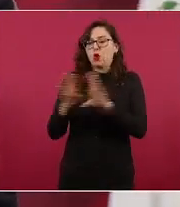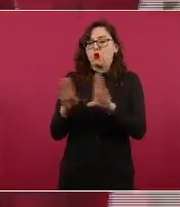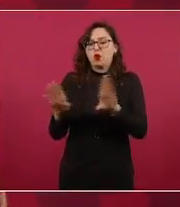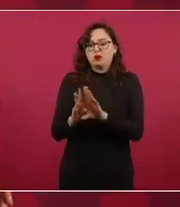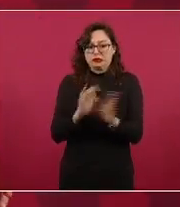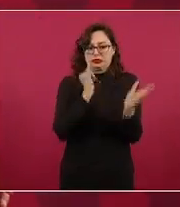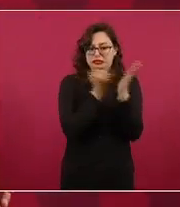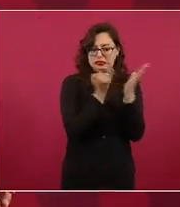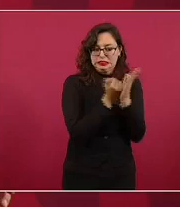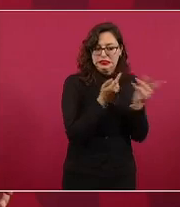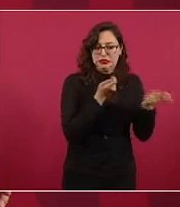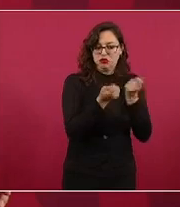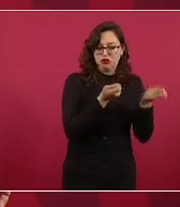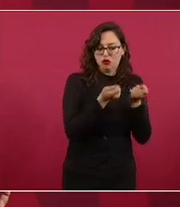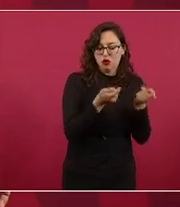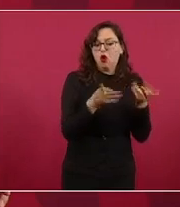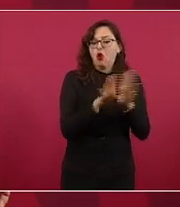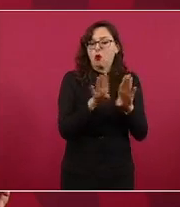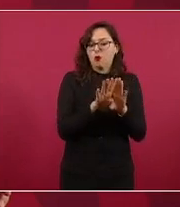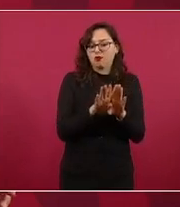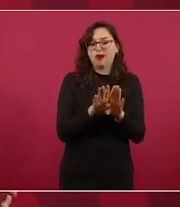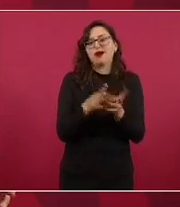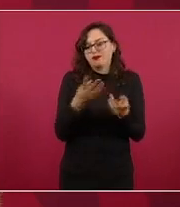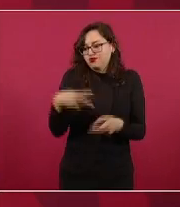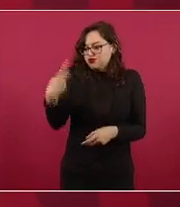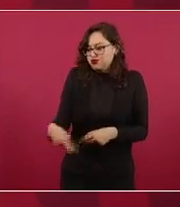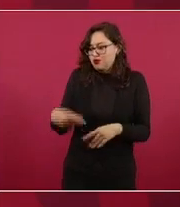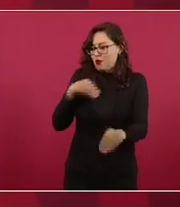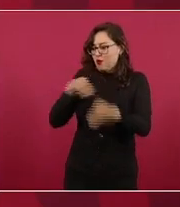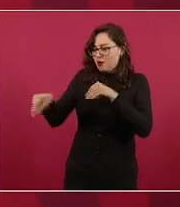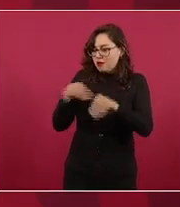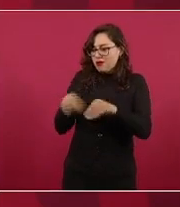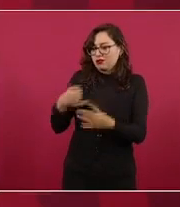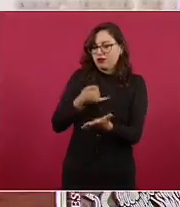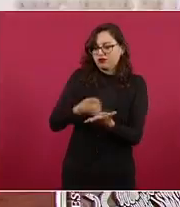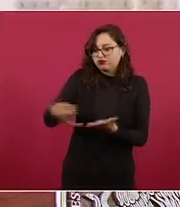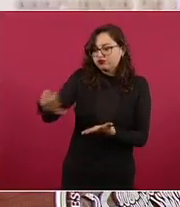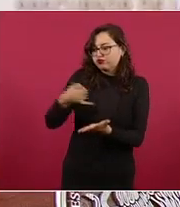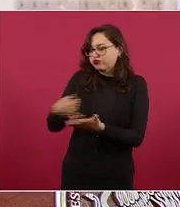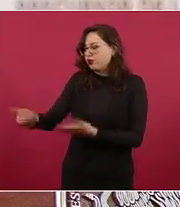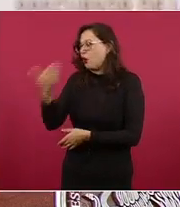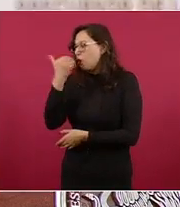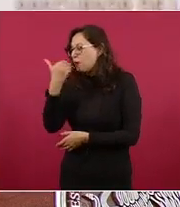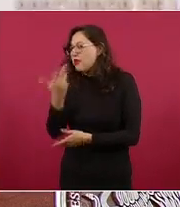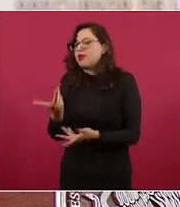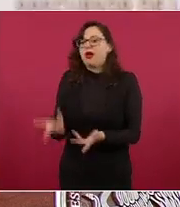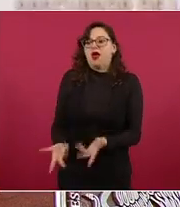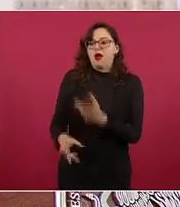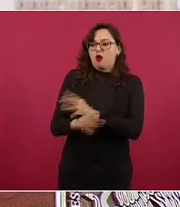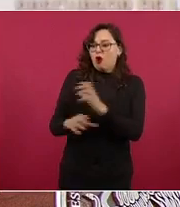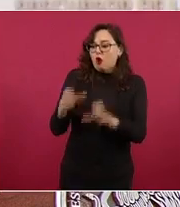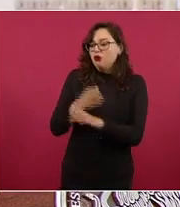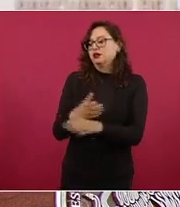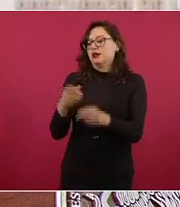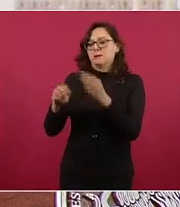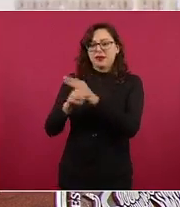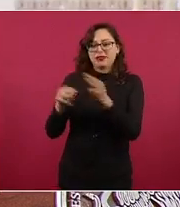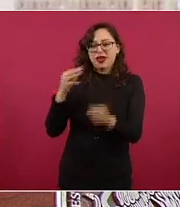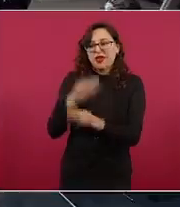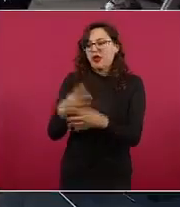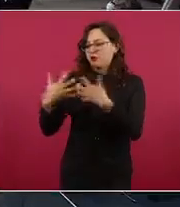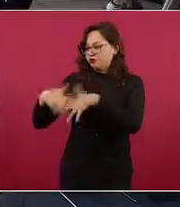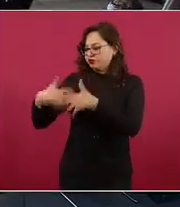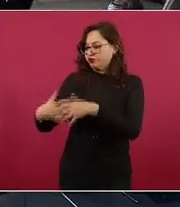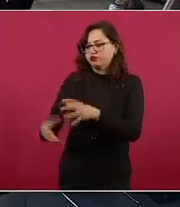entre más producción se tenga mejor ese es el planteamiento nuestro y es lo que estamos haciendo